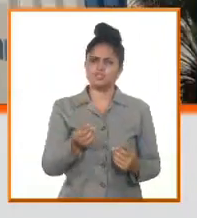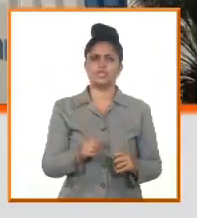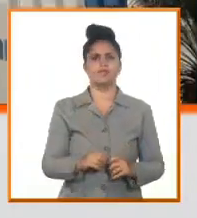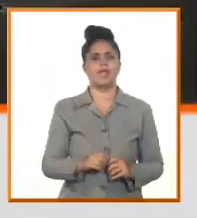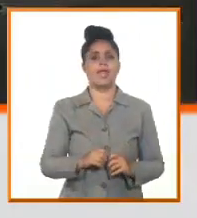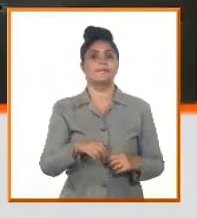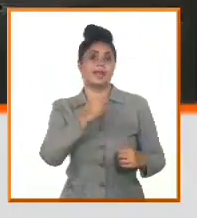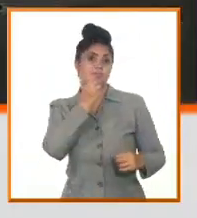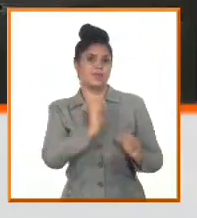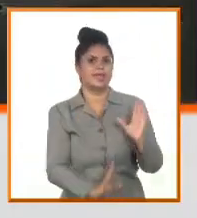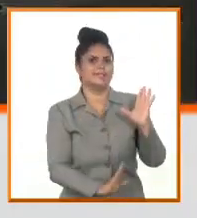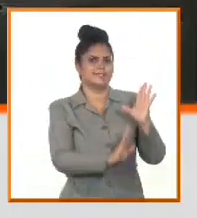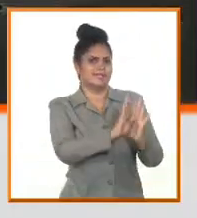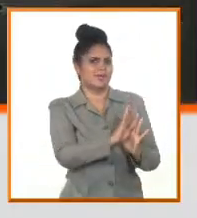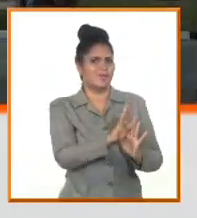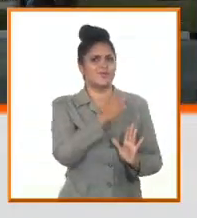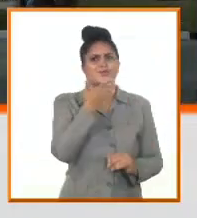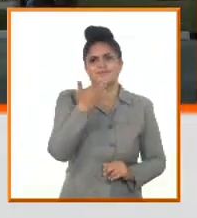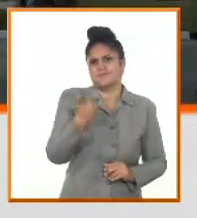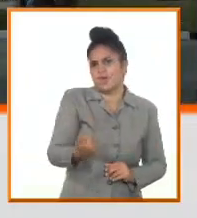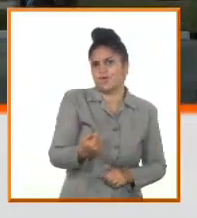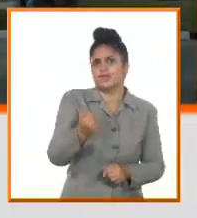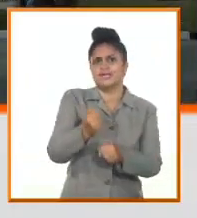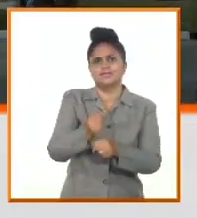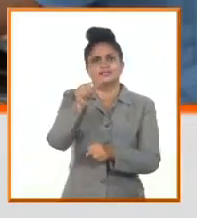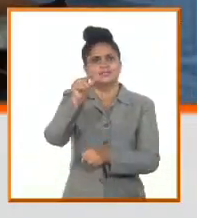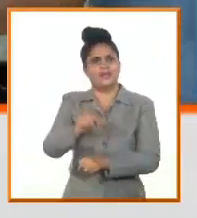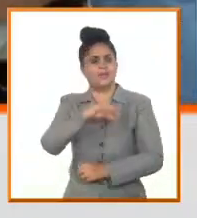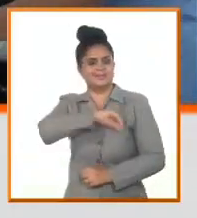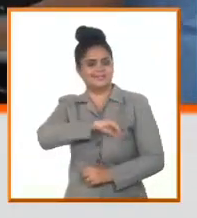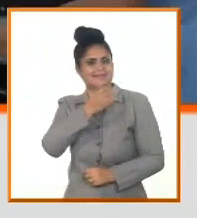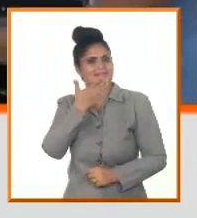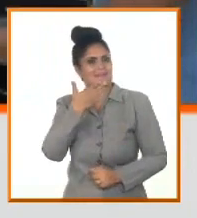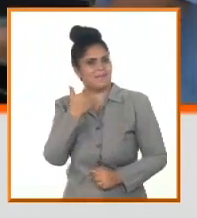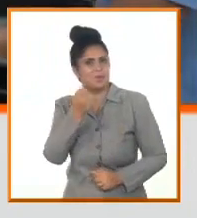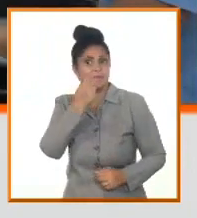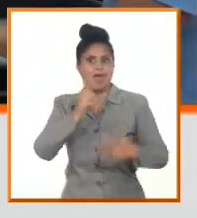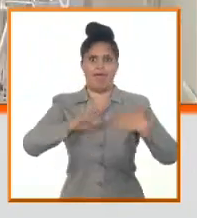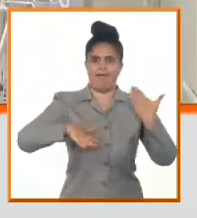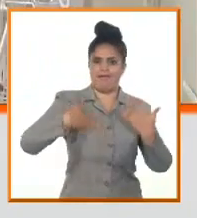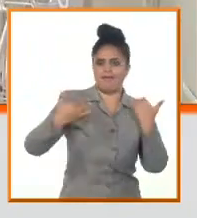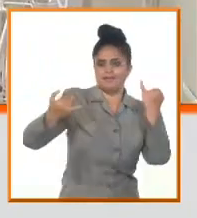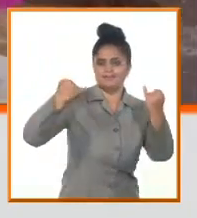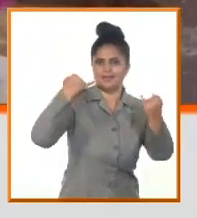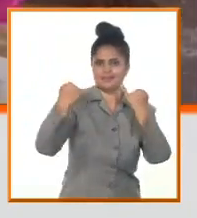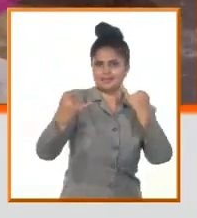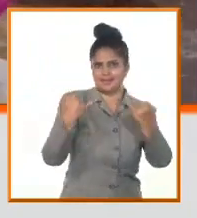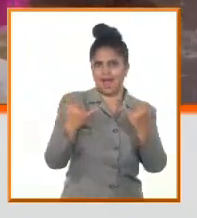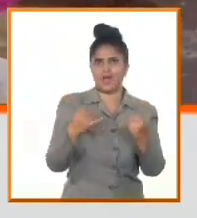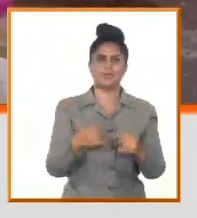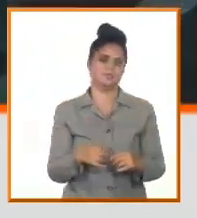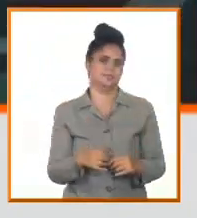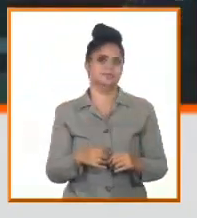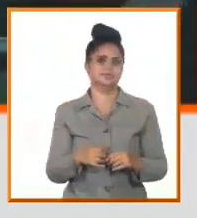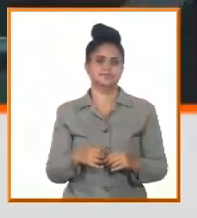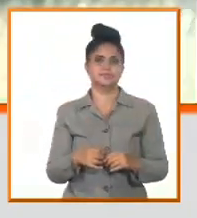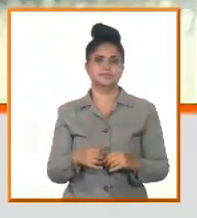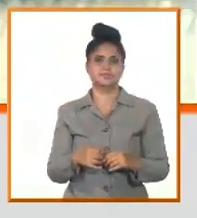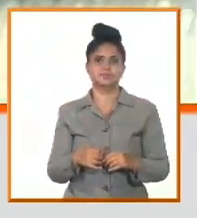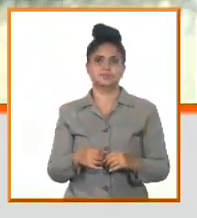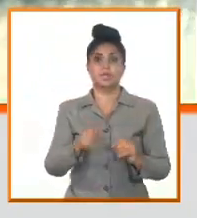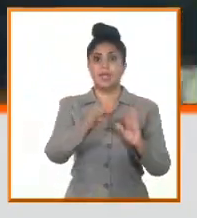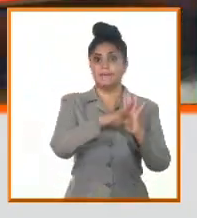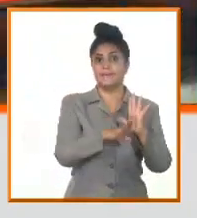desarrollo, para generar mejoras para los trabajadores, para la empresa y para el país. ¿Y las que se han tomado, te han ayudado a eso? Han ayudado mucho.